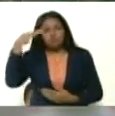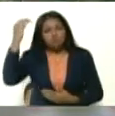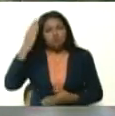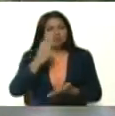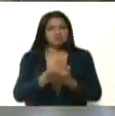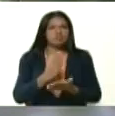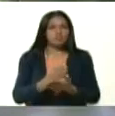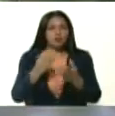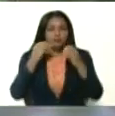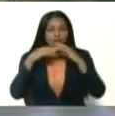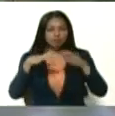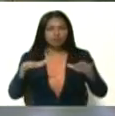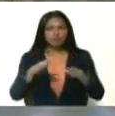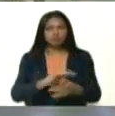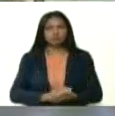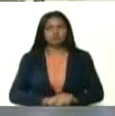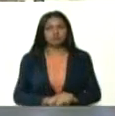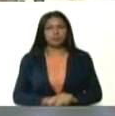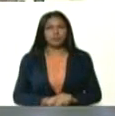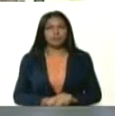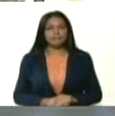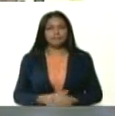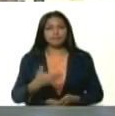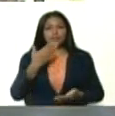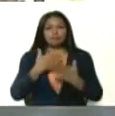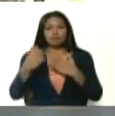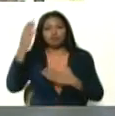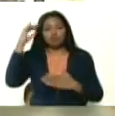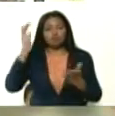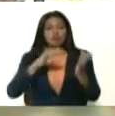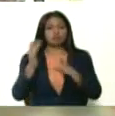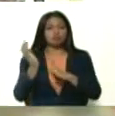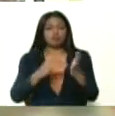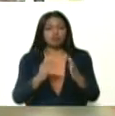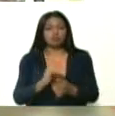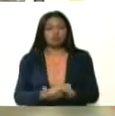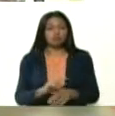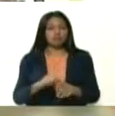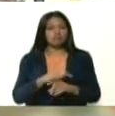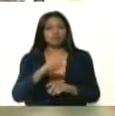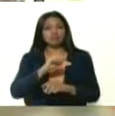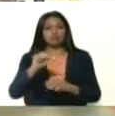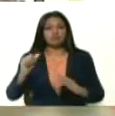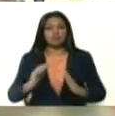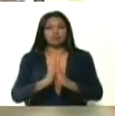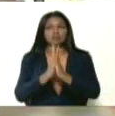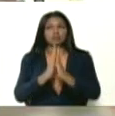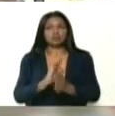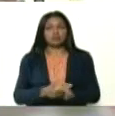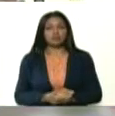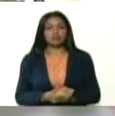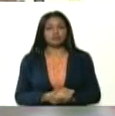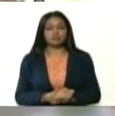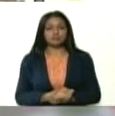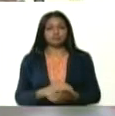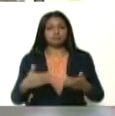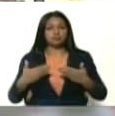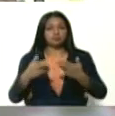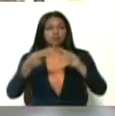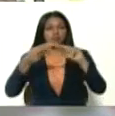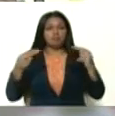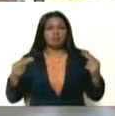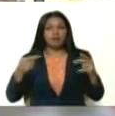sus bendiciones, pido a nuestro Señor Jesucristo en tiempos de Semana Santa que le dé paz,